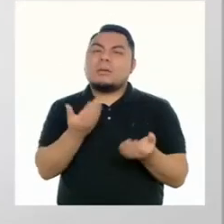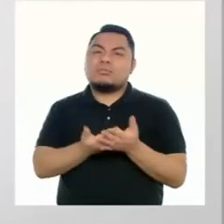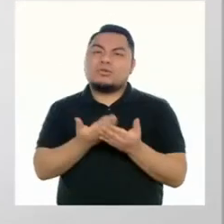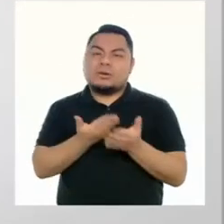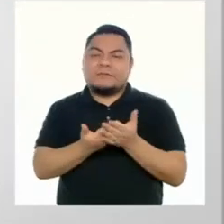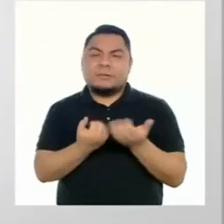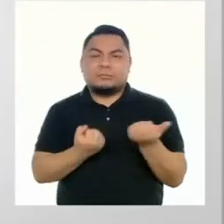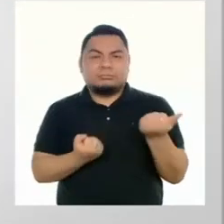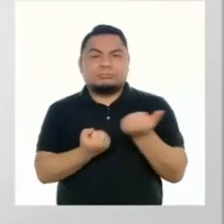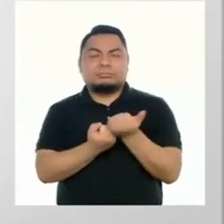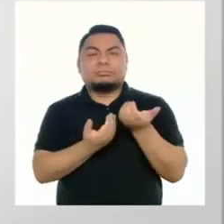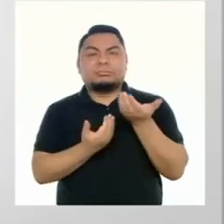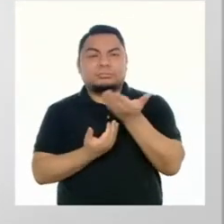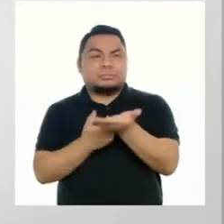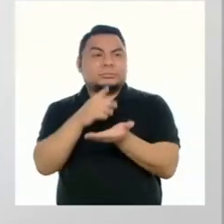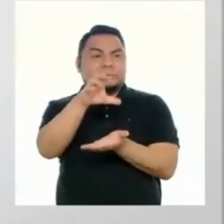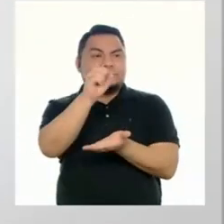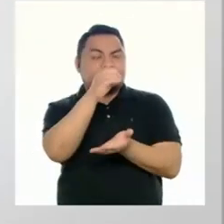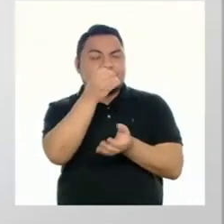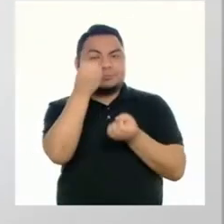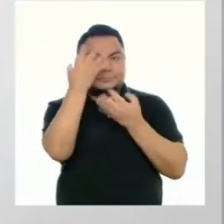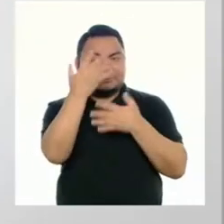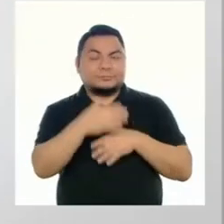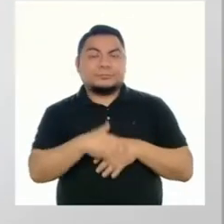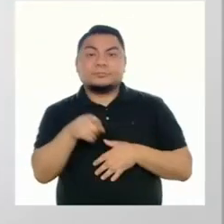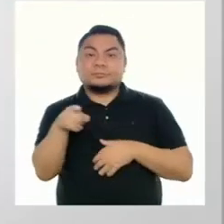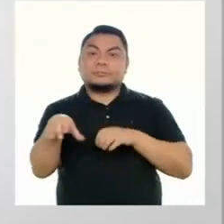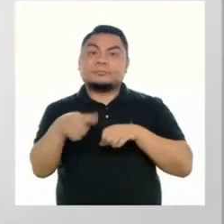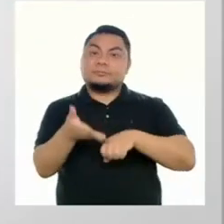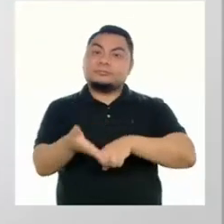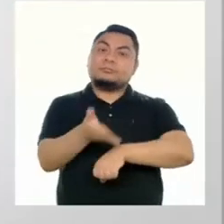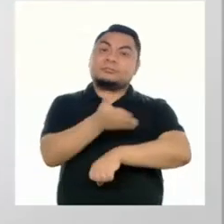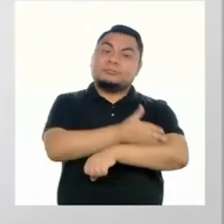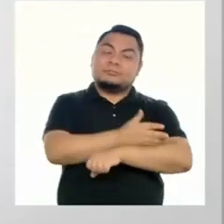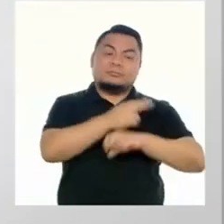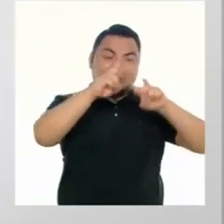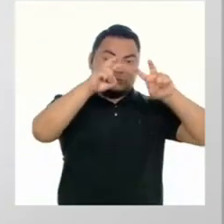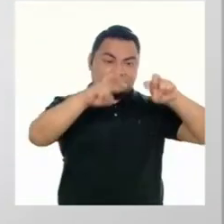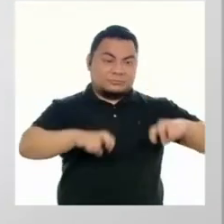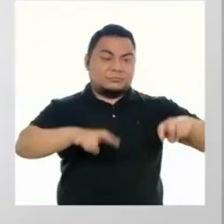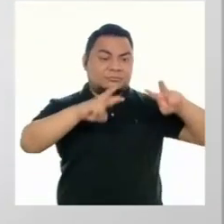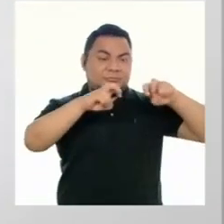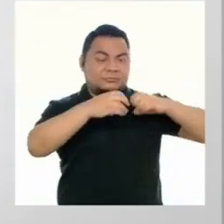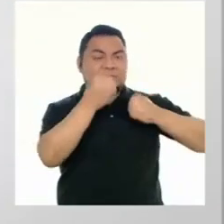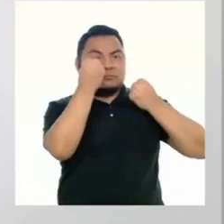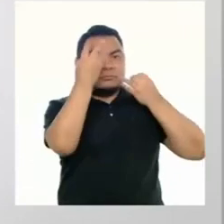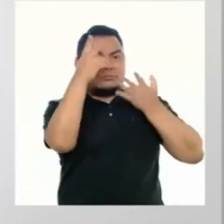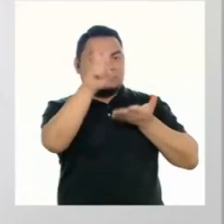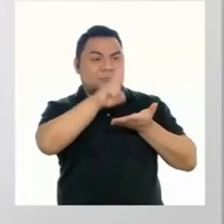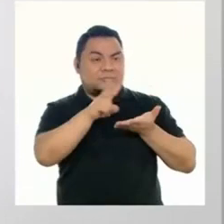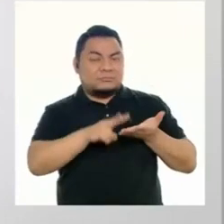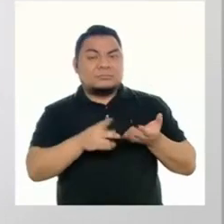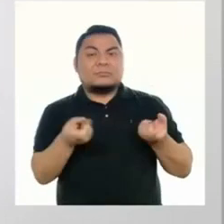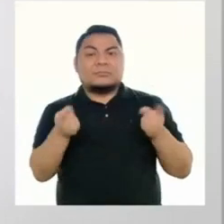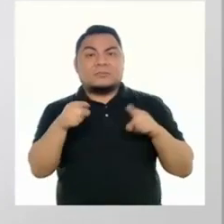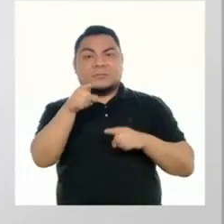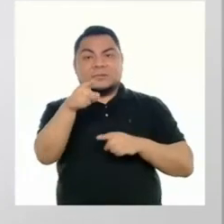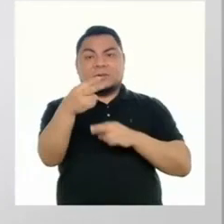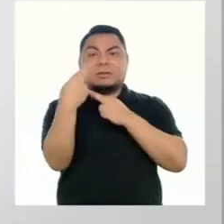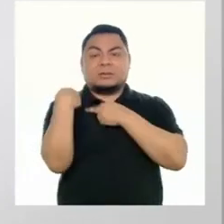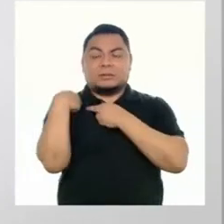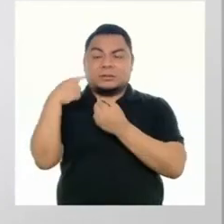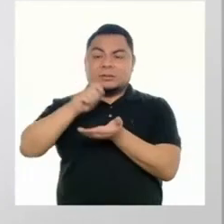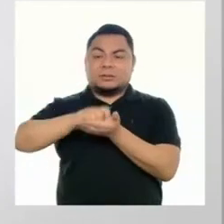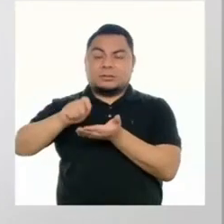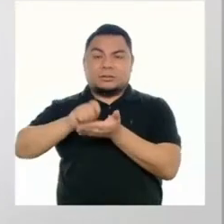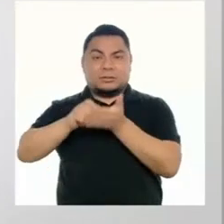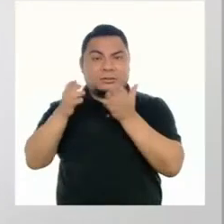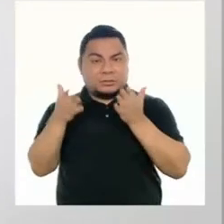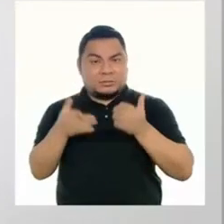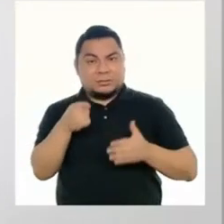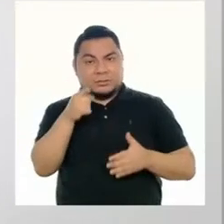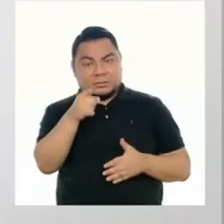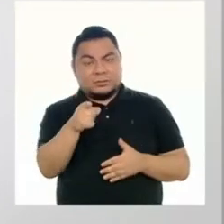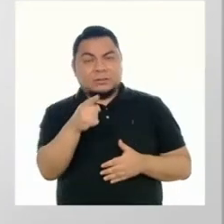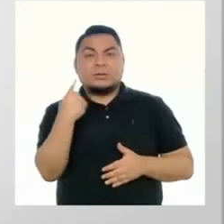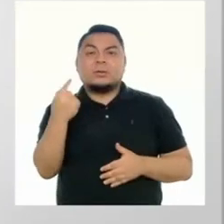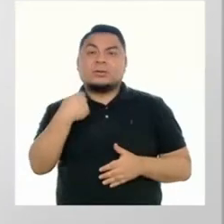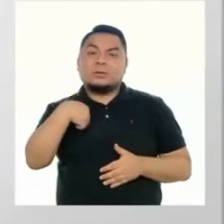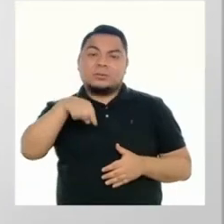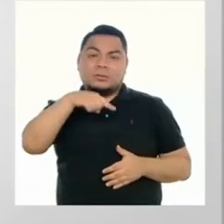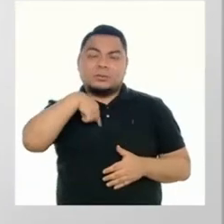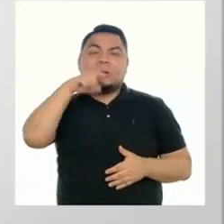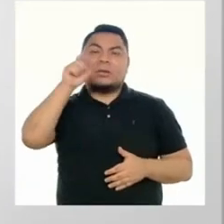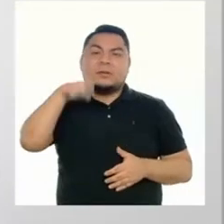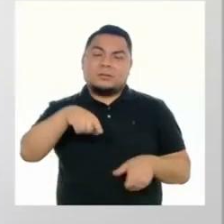Esto es necesario identificarlo en las lecturas que realizamos, porque cuando nos toca asumir el rol de escritores y escritoras,